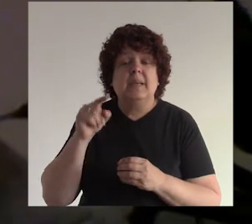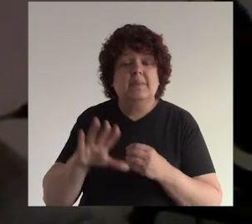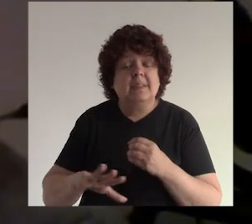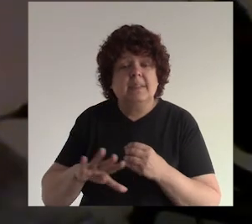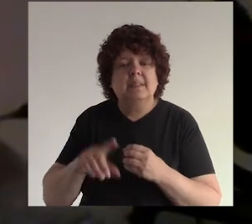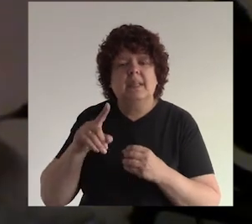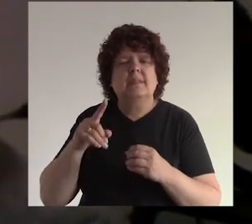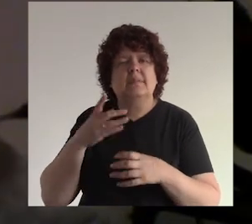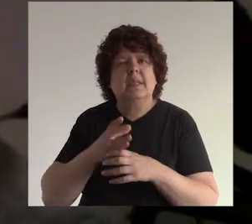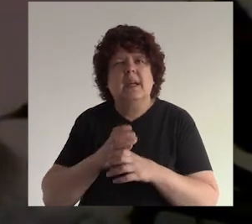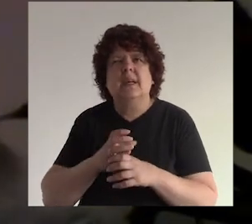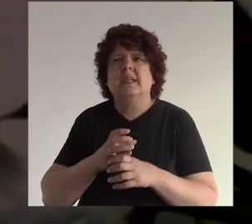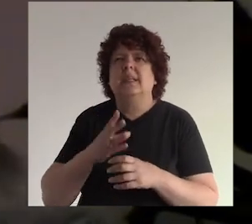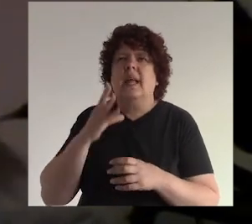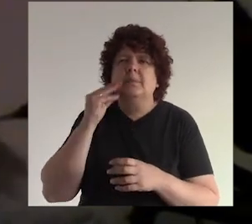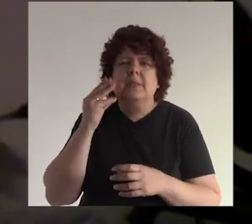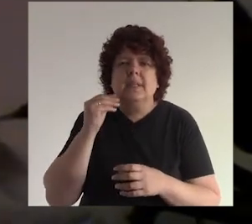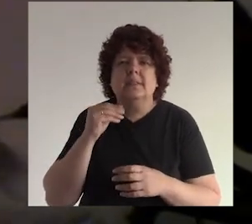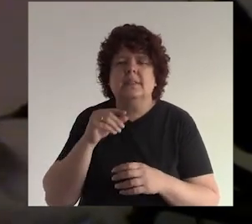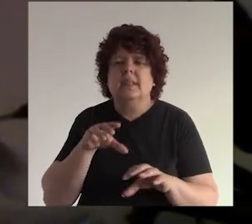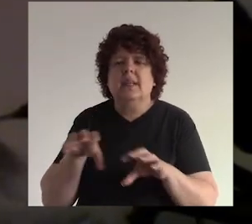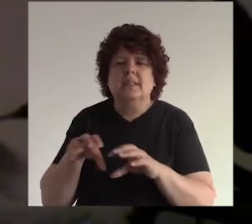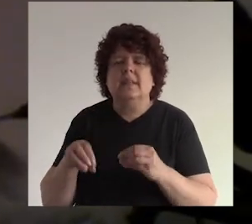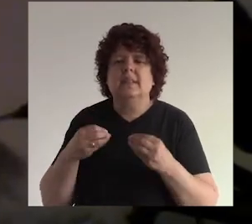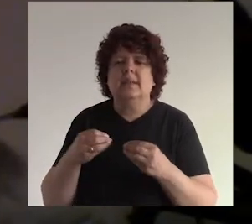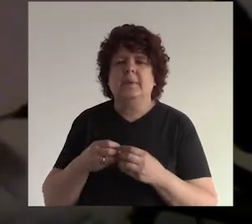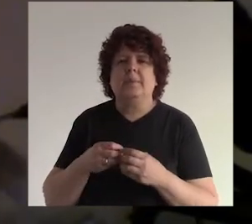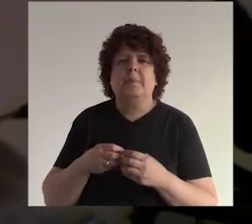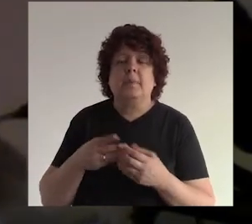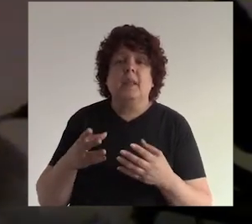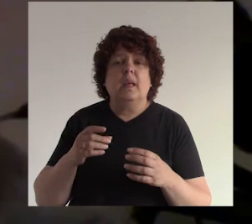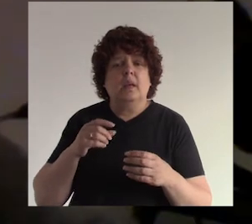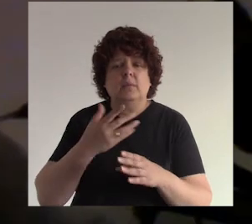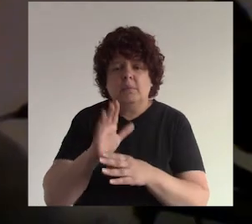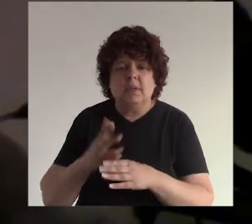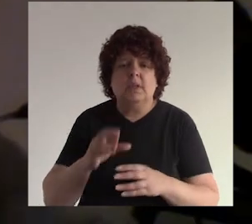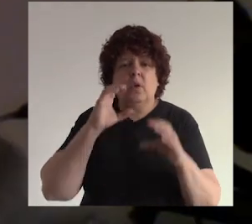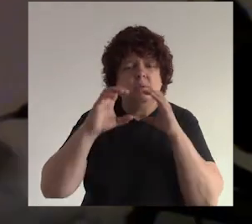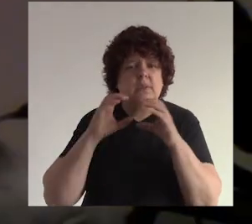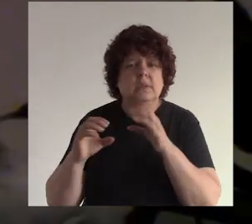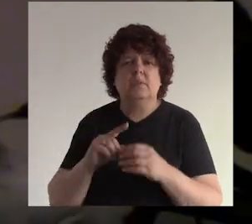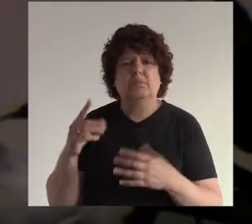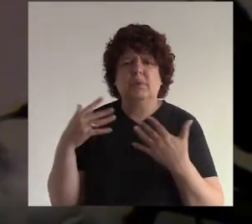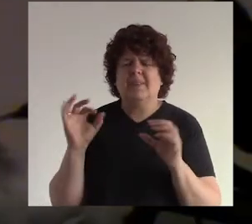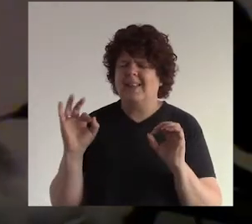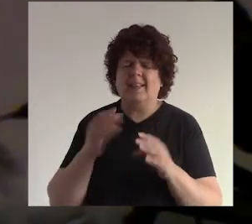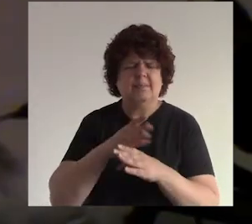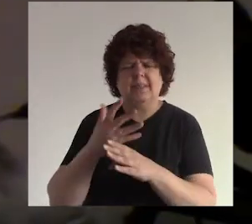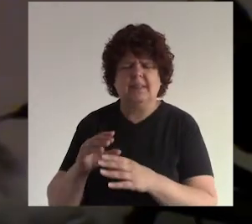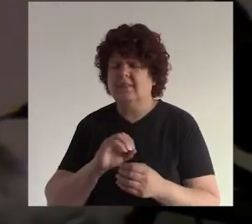en base a eso creen su experiencia y su dinámica para sus clientes y comuníquenlo comuníquenlo sin miedo